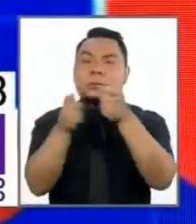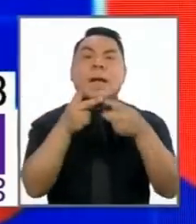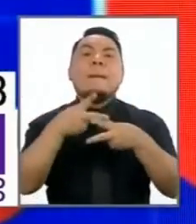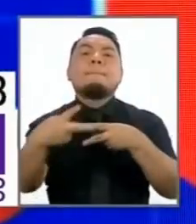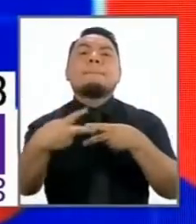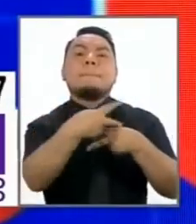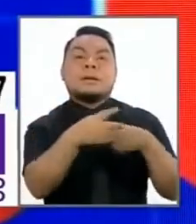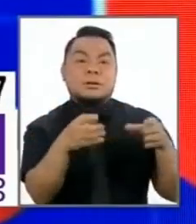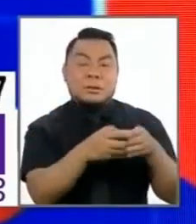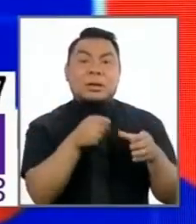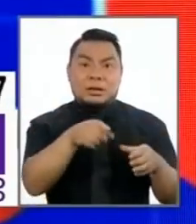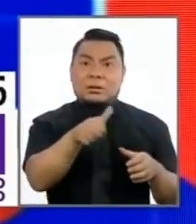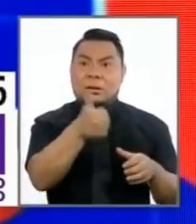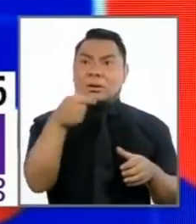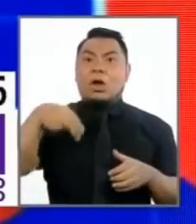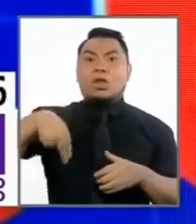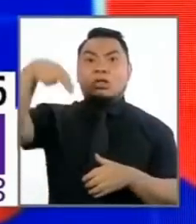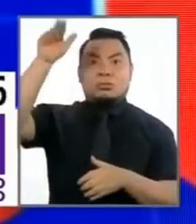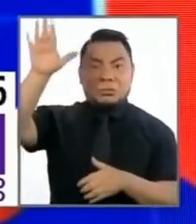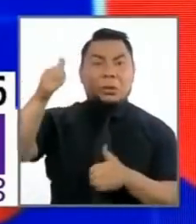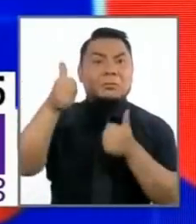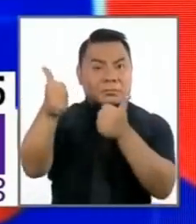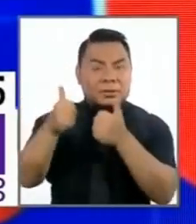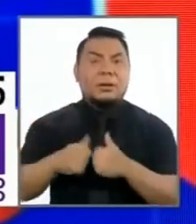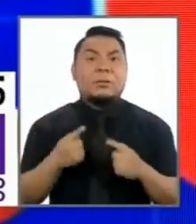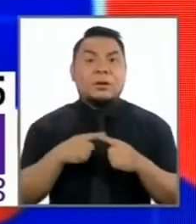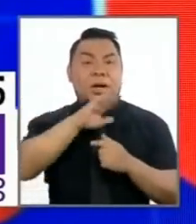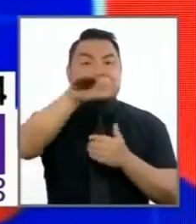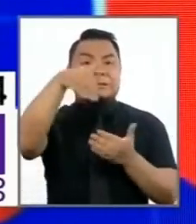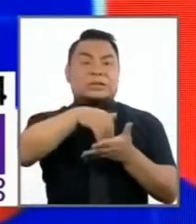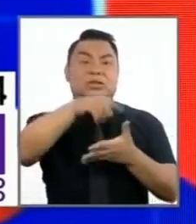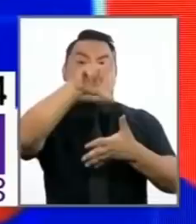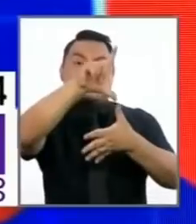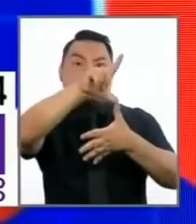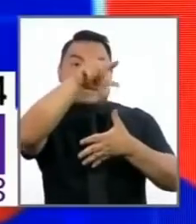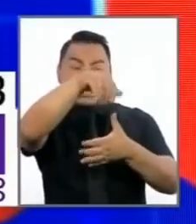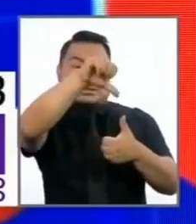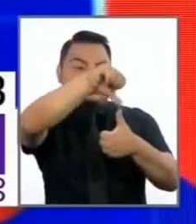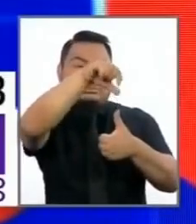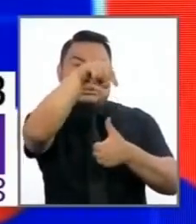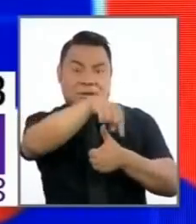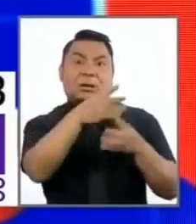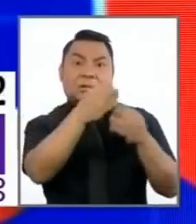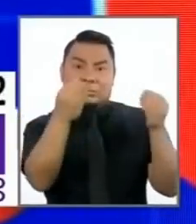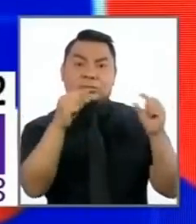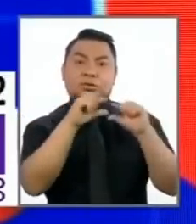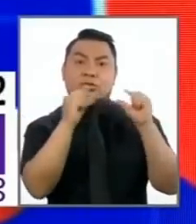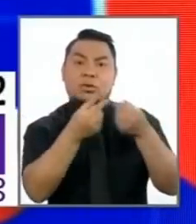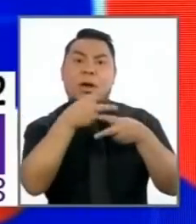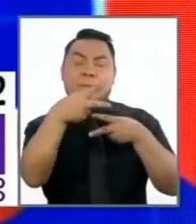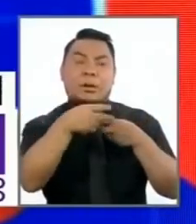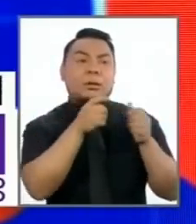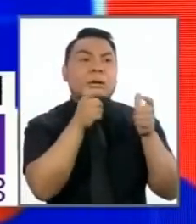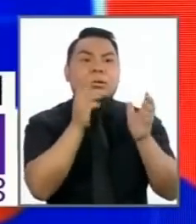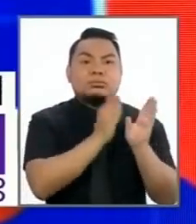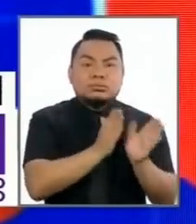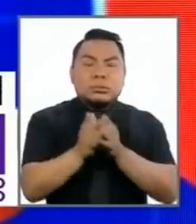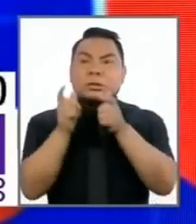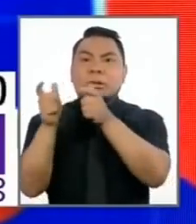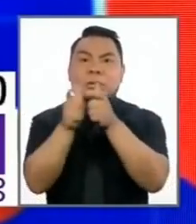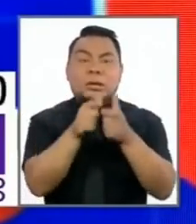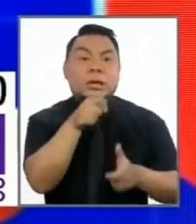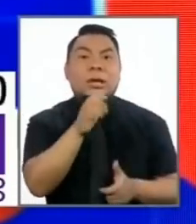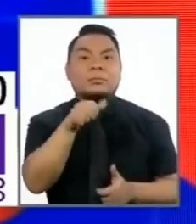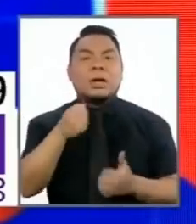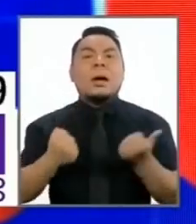grandes efectos en varios distritos en el norte pero también en Centroamérica varios países han tenido mucho éxito cuando los vecinos se les organiza se les da un